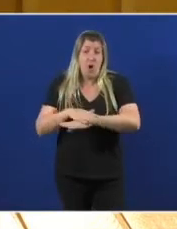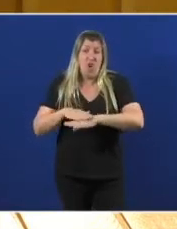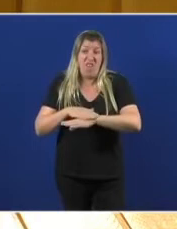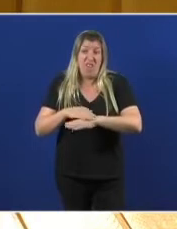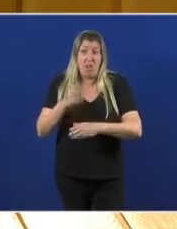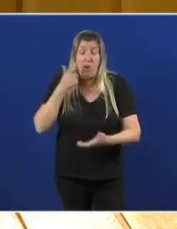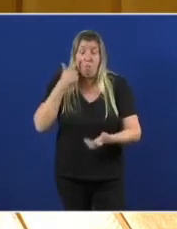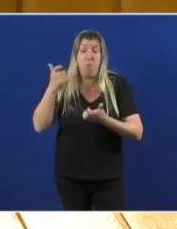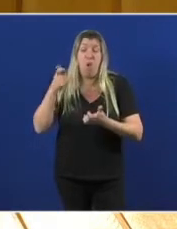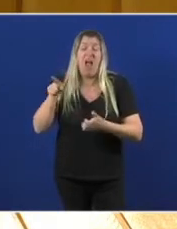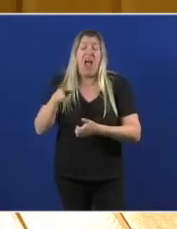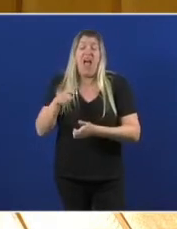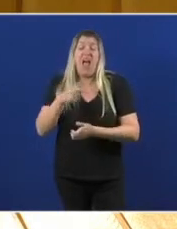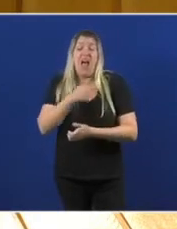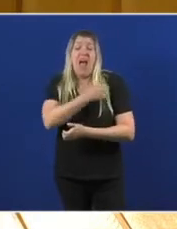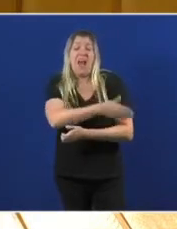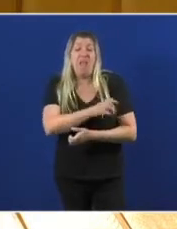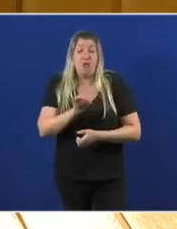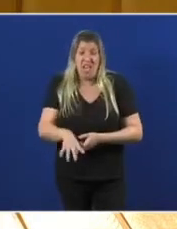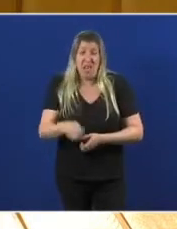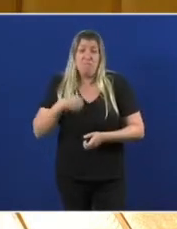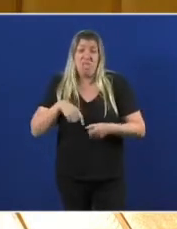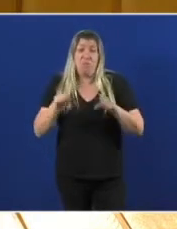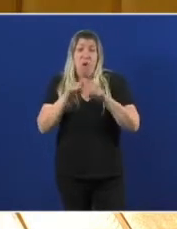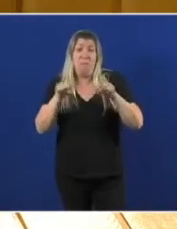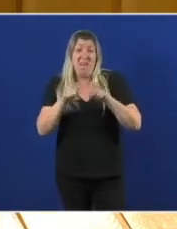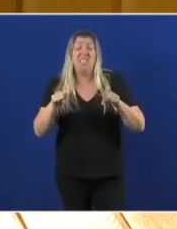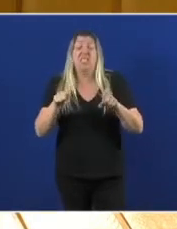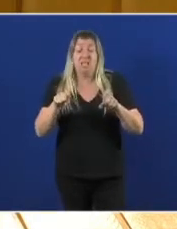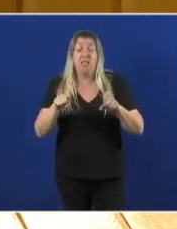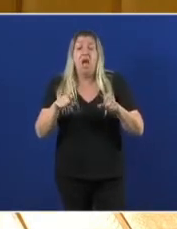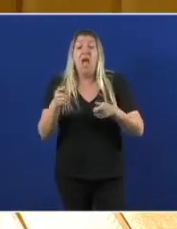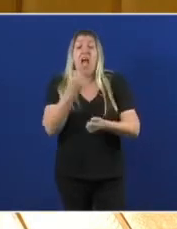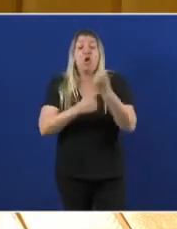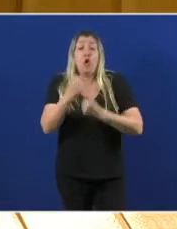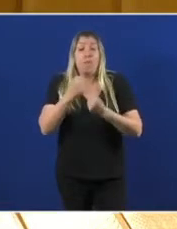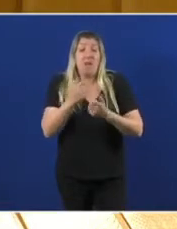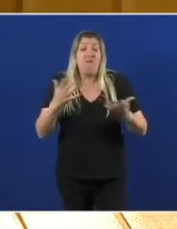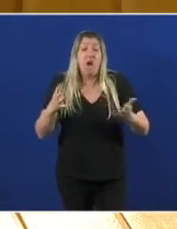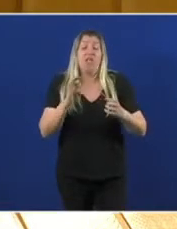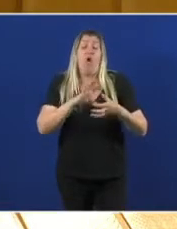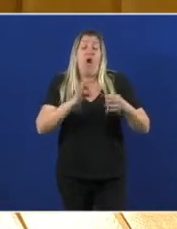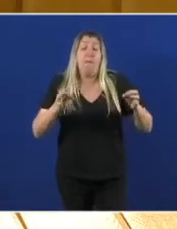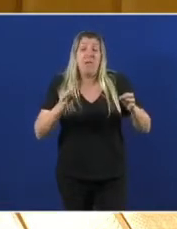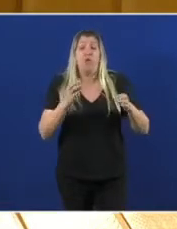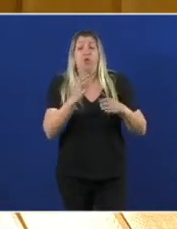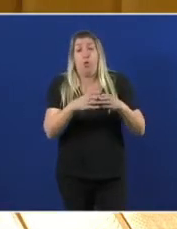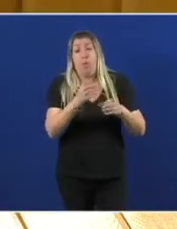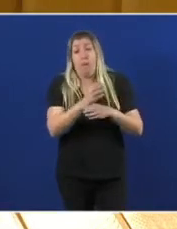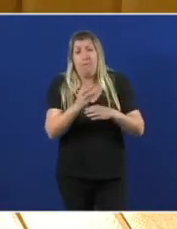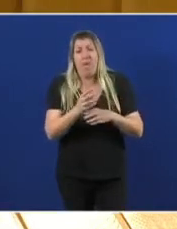señor Feijó do lado dos lobbies económicos amigos do Partido Popular lobbies económicos